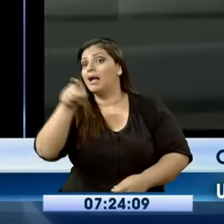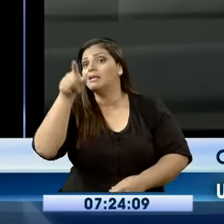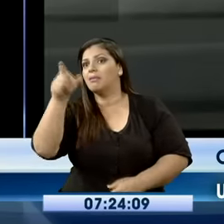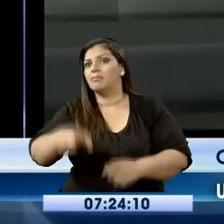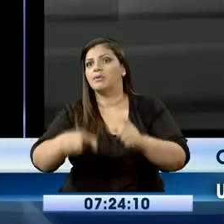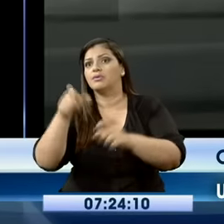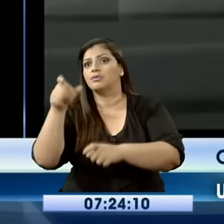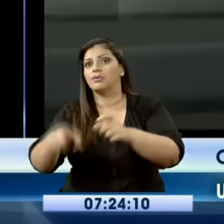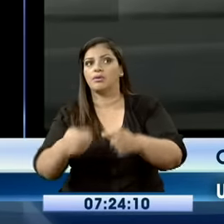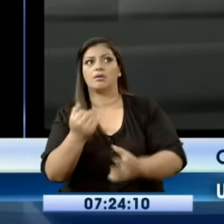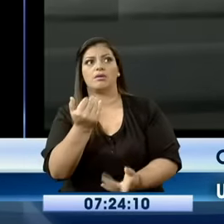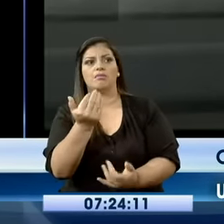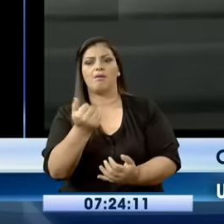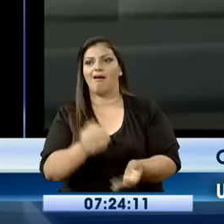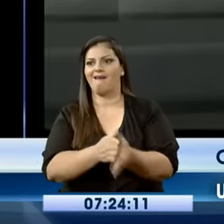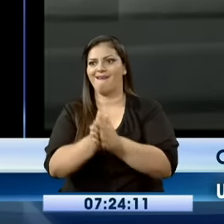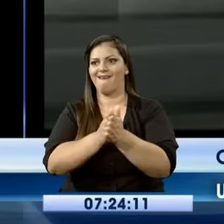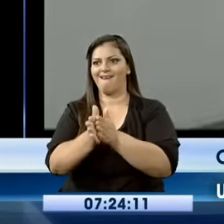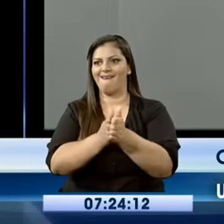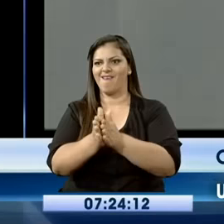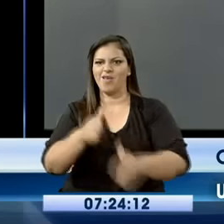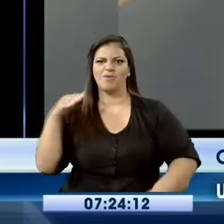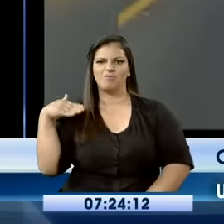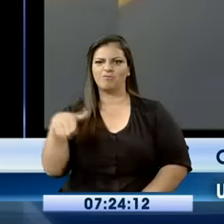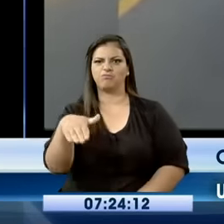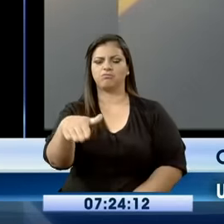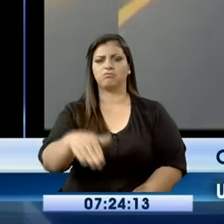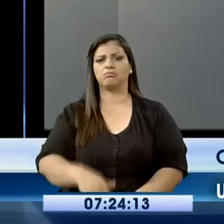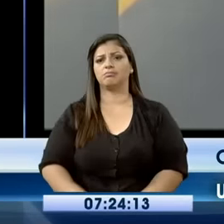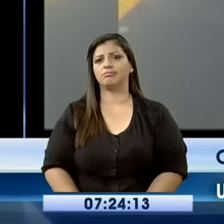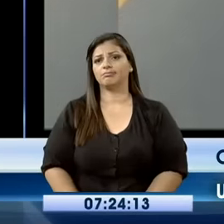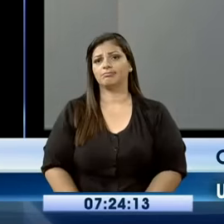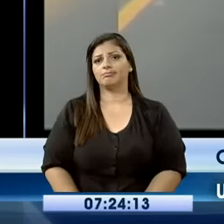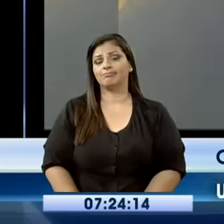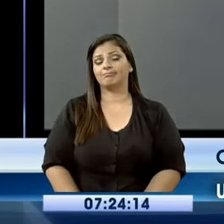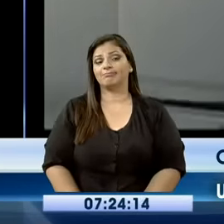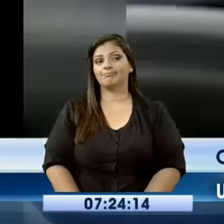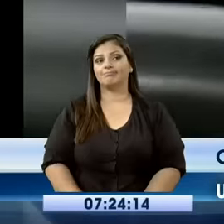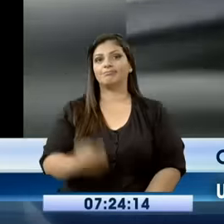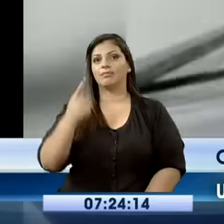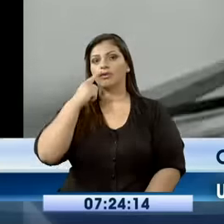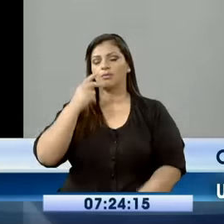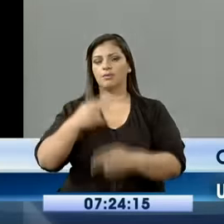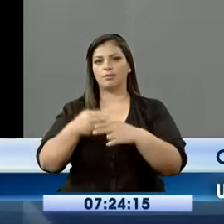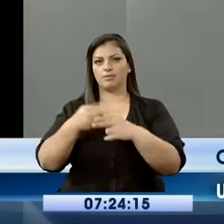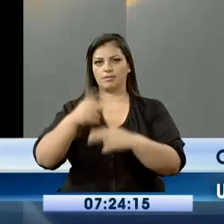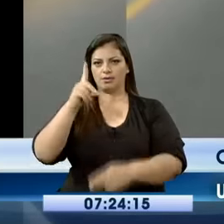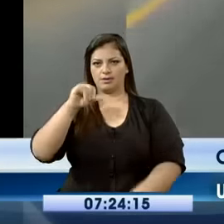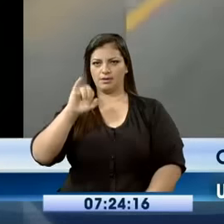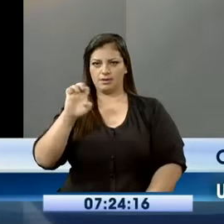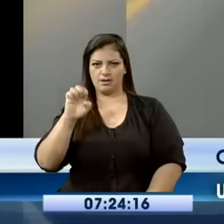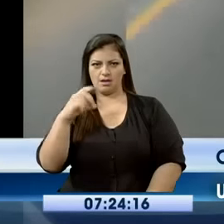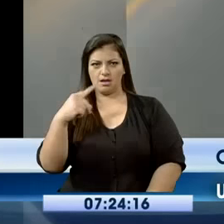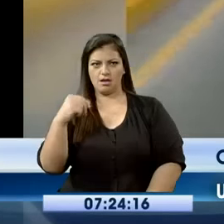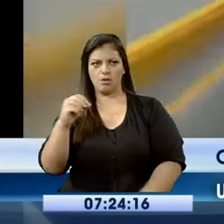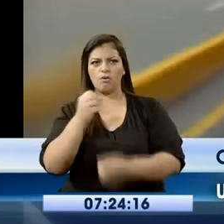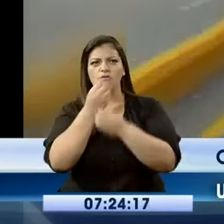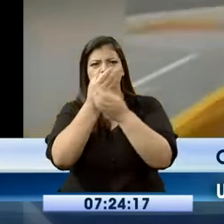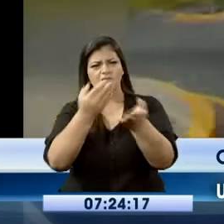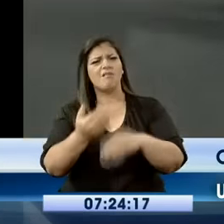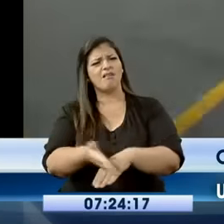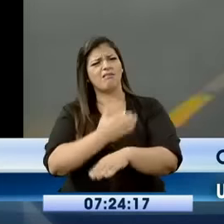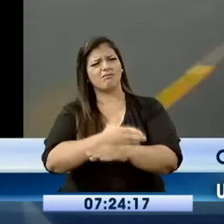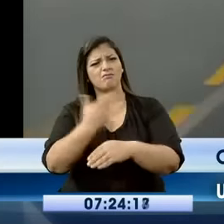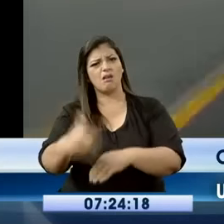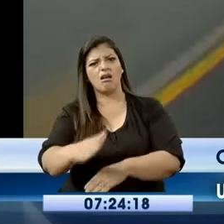llenar rápido. Usuarios como don Diego Peña Herrera sostienen que aunque se llame la atención a los conductores,